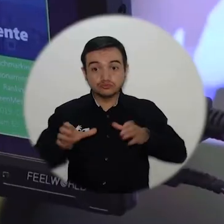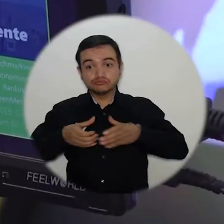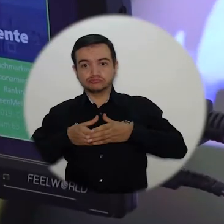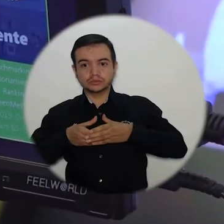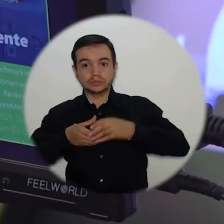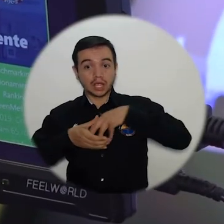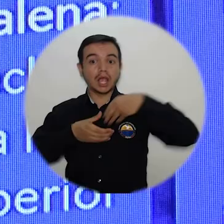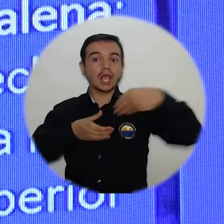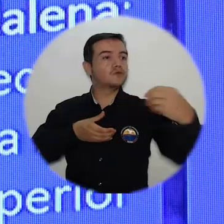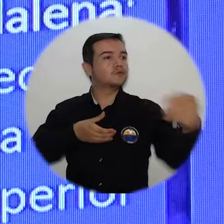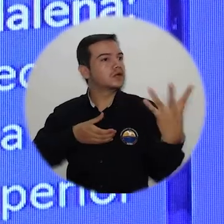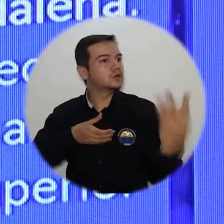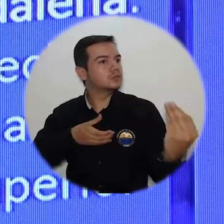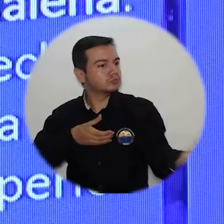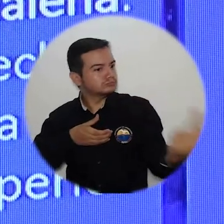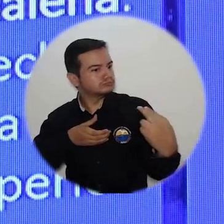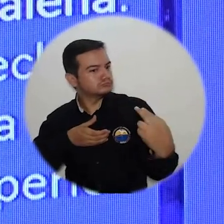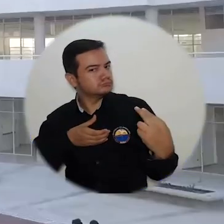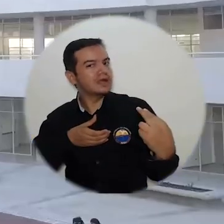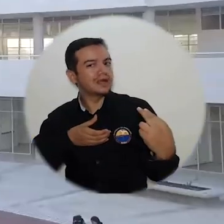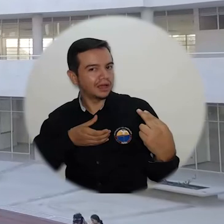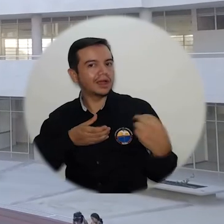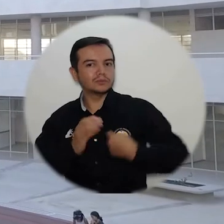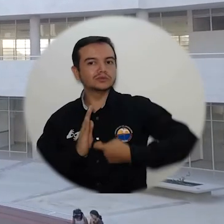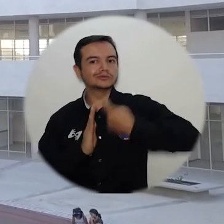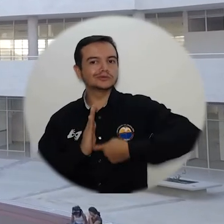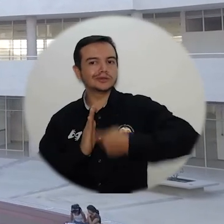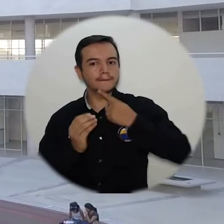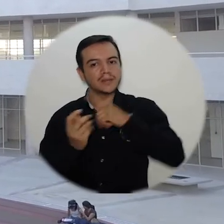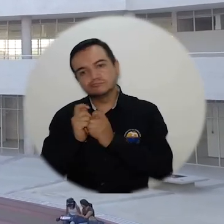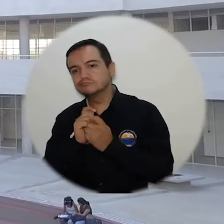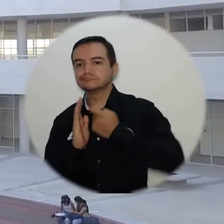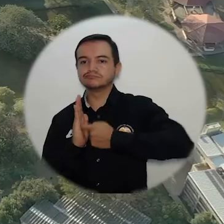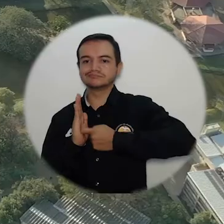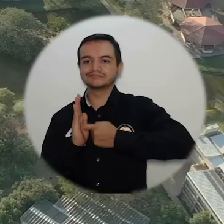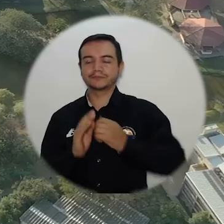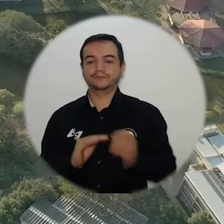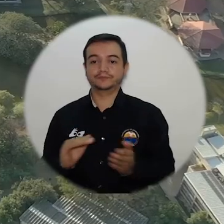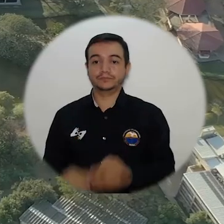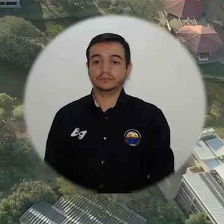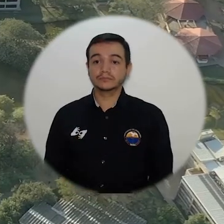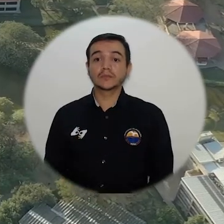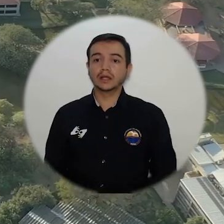acreditación del programa de medicina, participaron directivos, estudiantes, profesores y graduados.